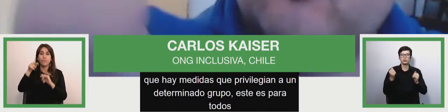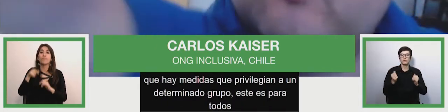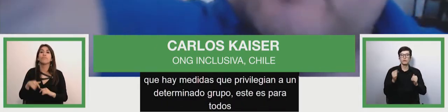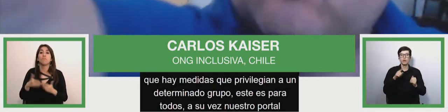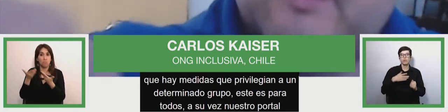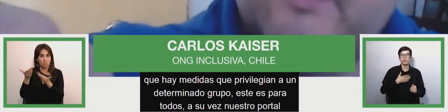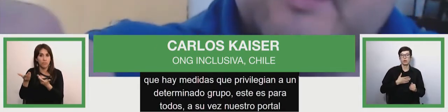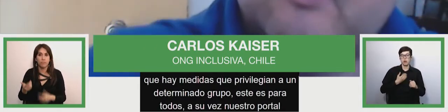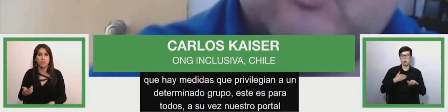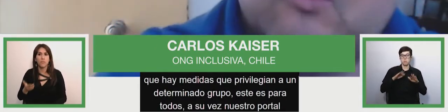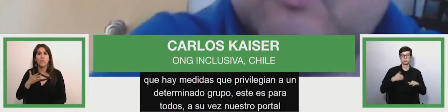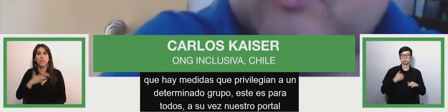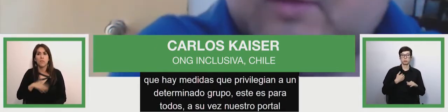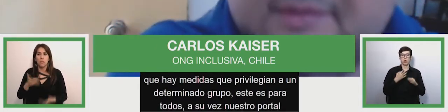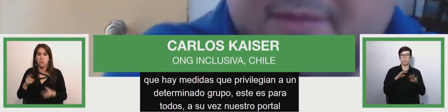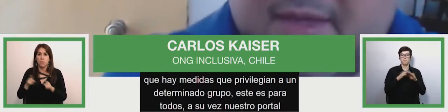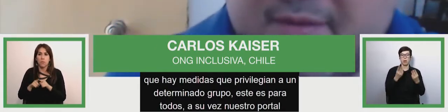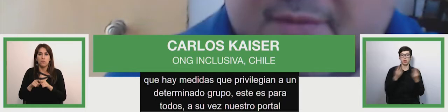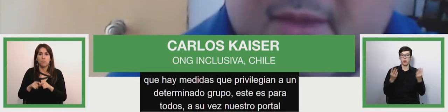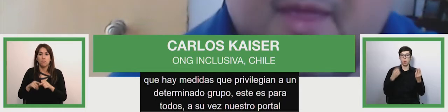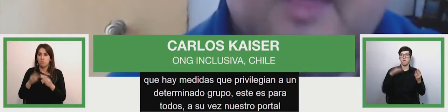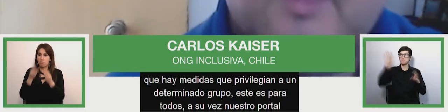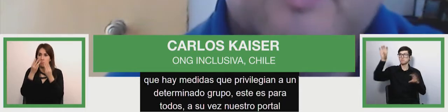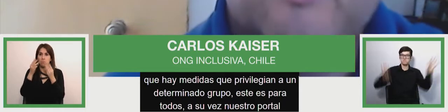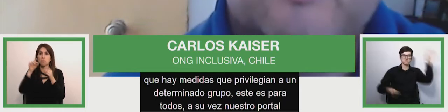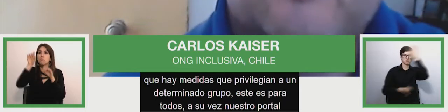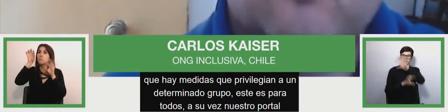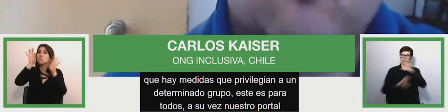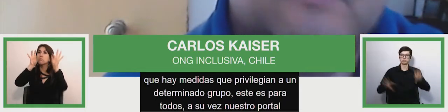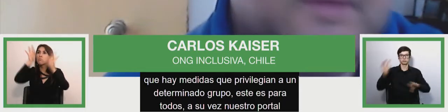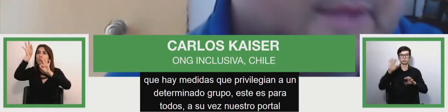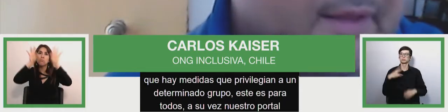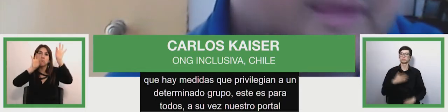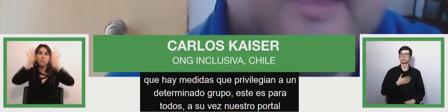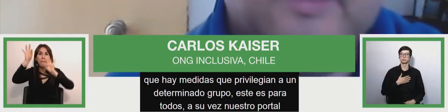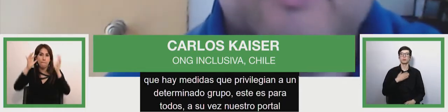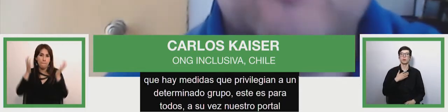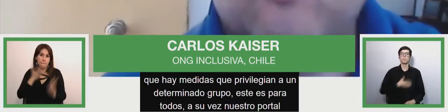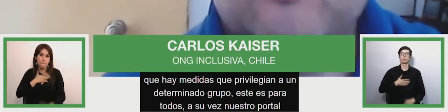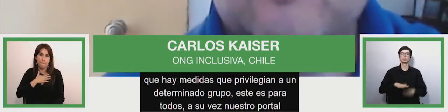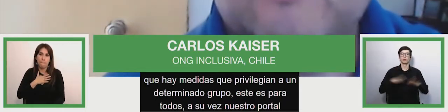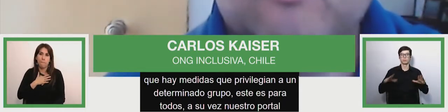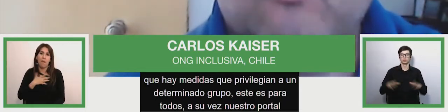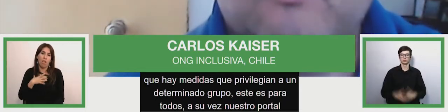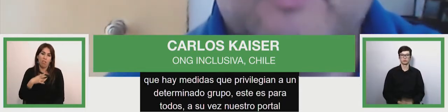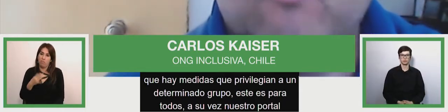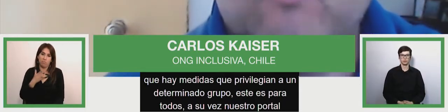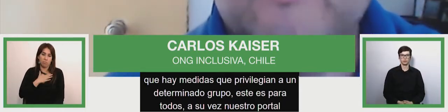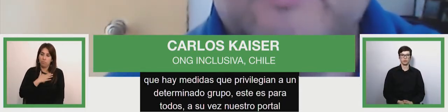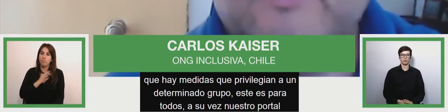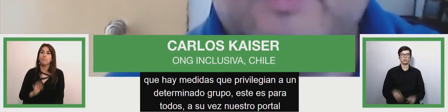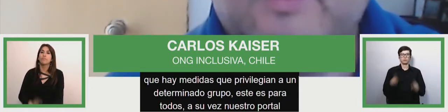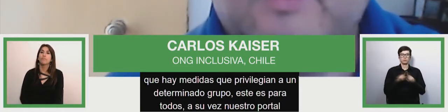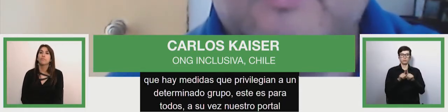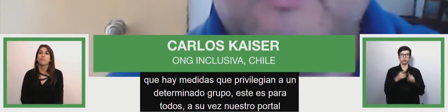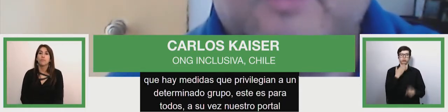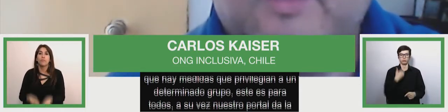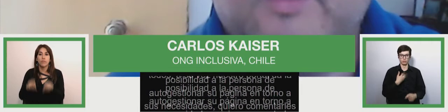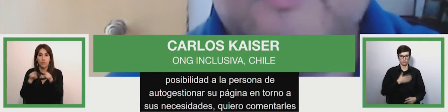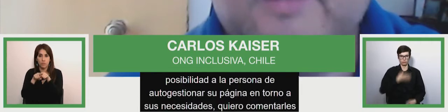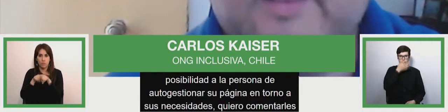autogestionar su página en torno a sus necesidades quiero comentarles de que a todo esto se hace con lengua de seña